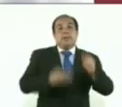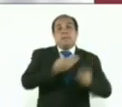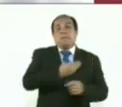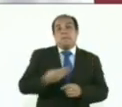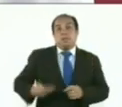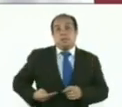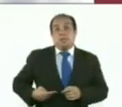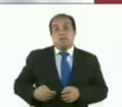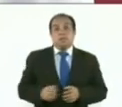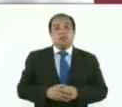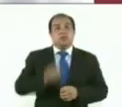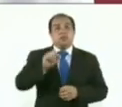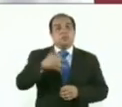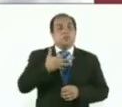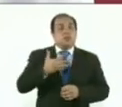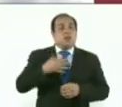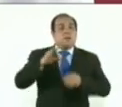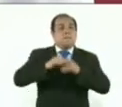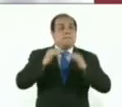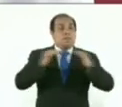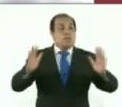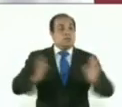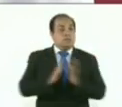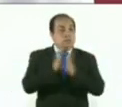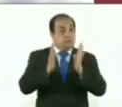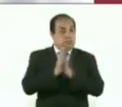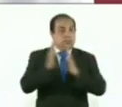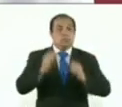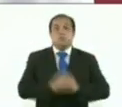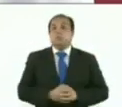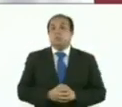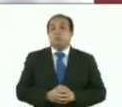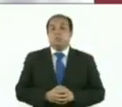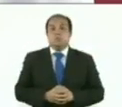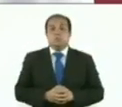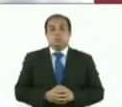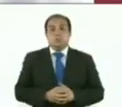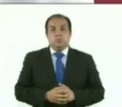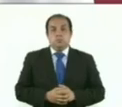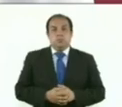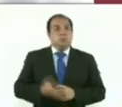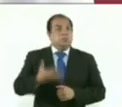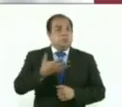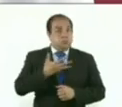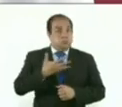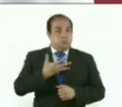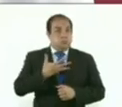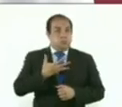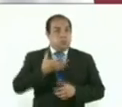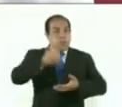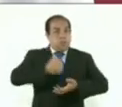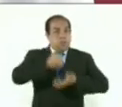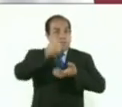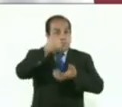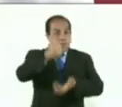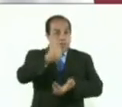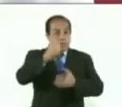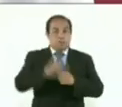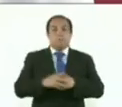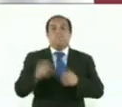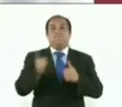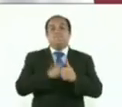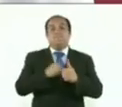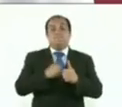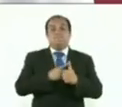parte de la democracia participativa, el que hubiera inversión principalmente